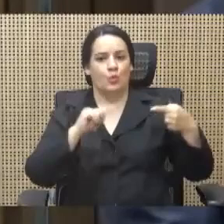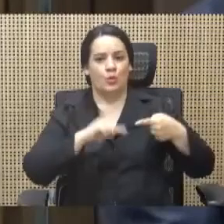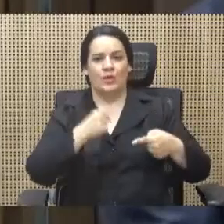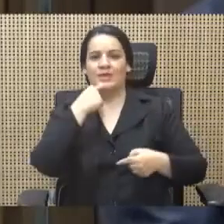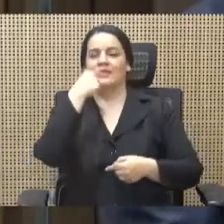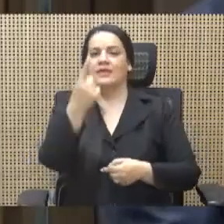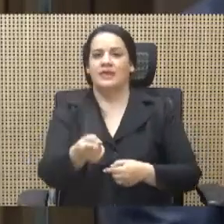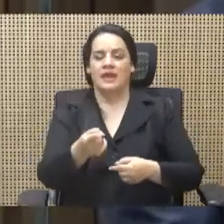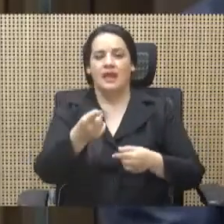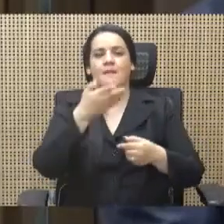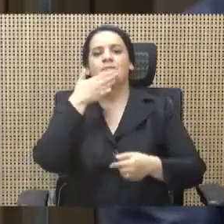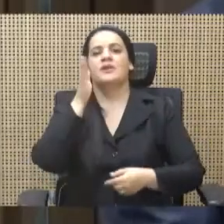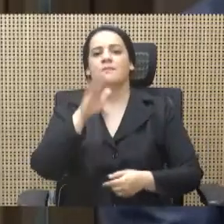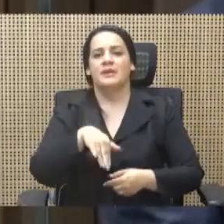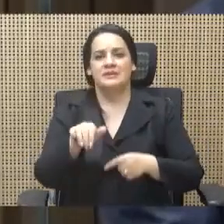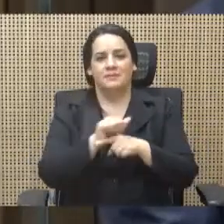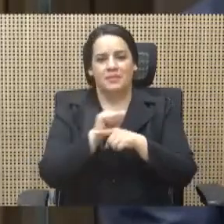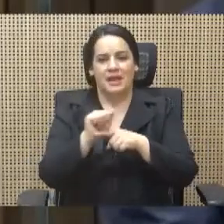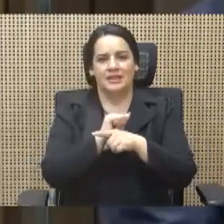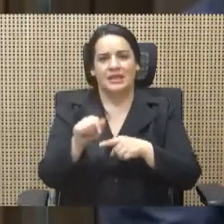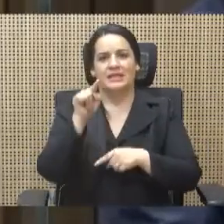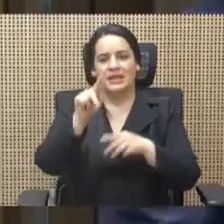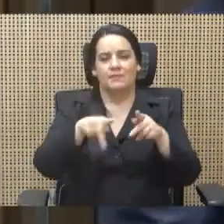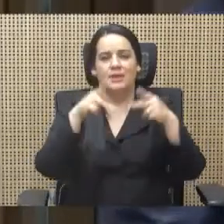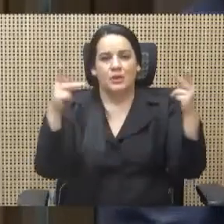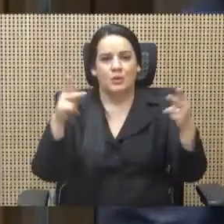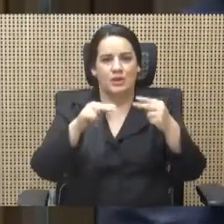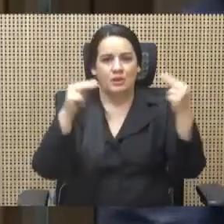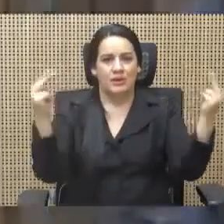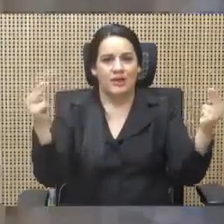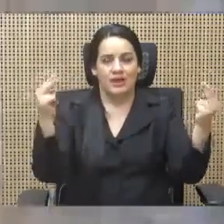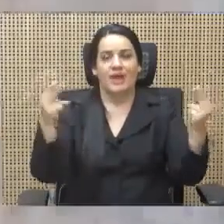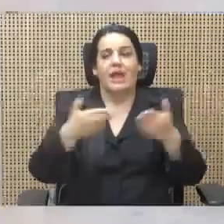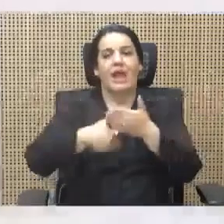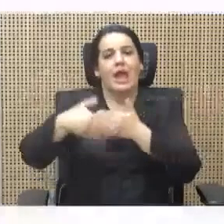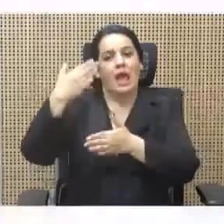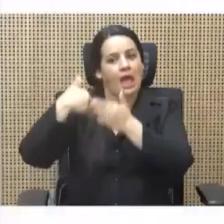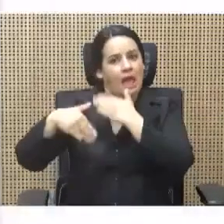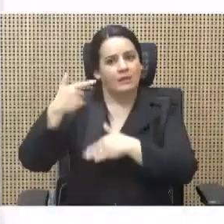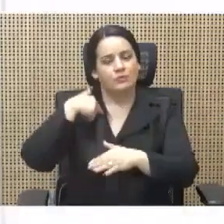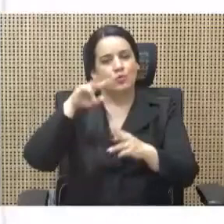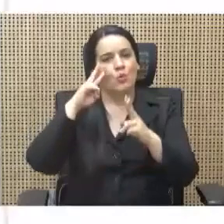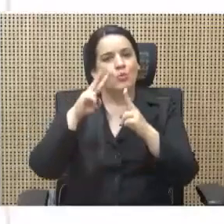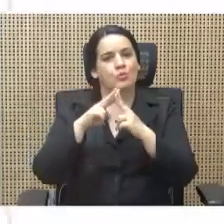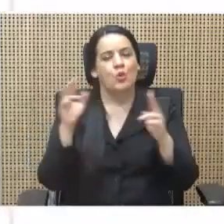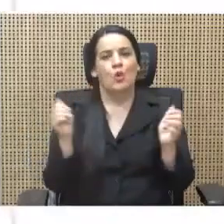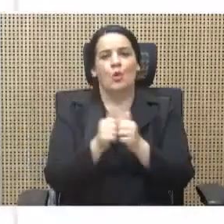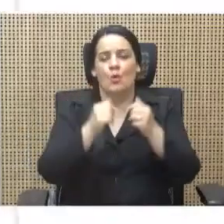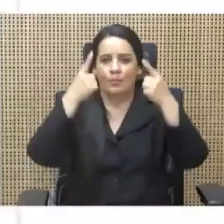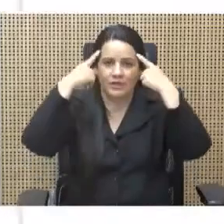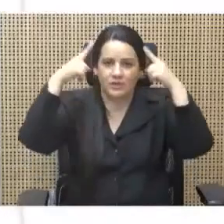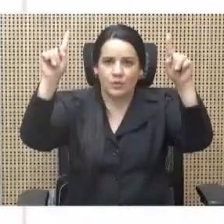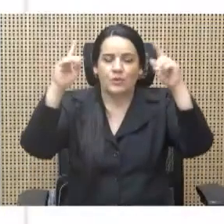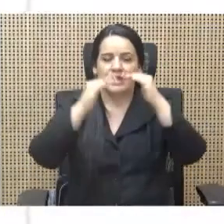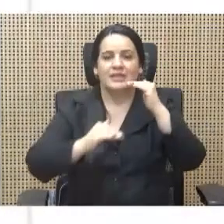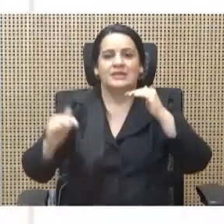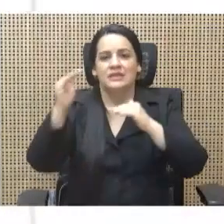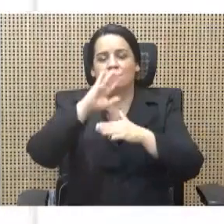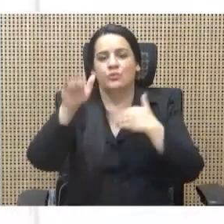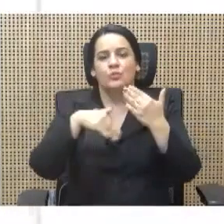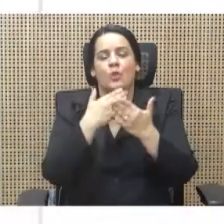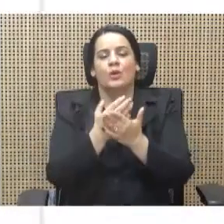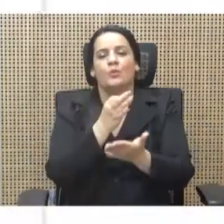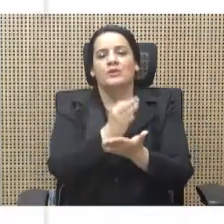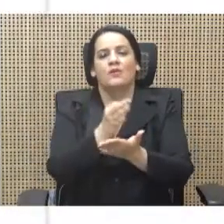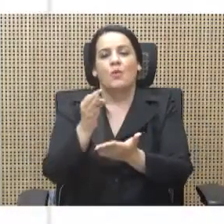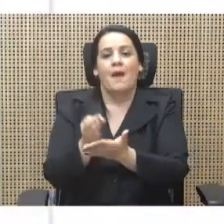prácticas de ese diario. Antaño, cuando lo conocí, con un prestigio que trascendía todas nuestras fronteras. Pero hoy, bajo la